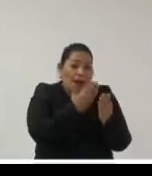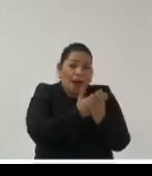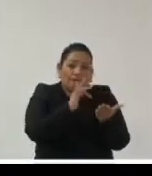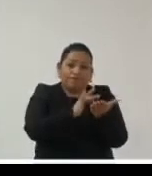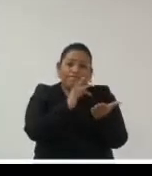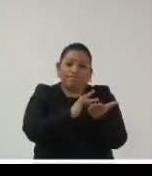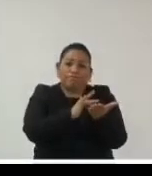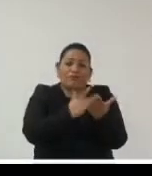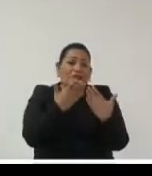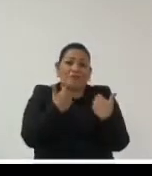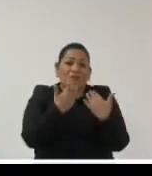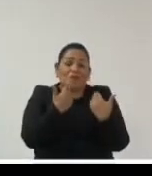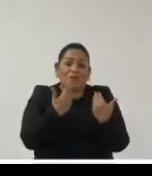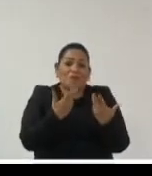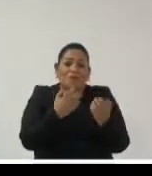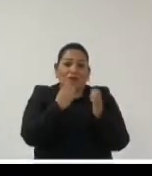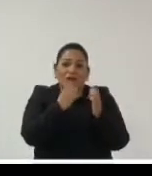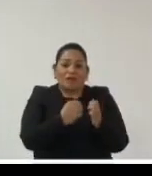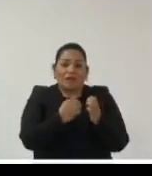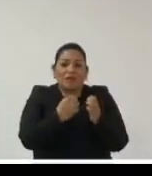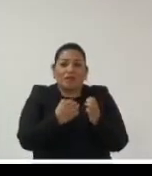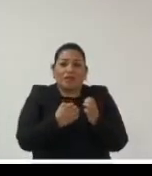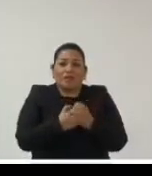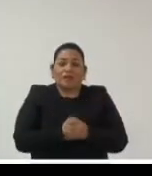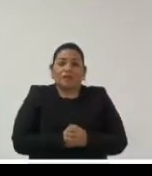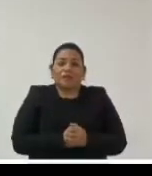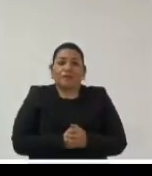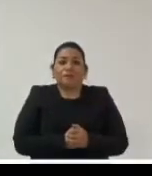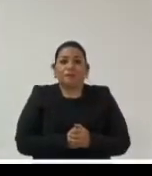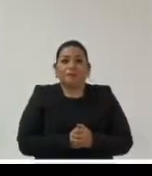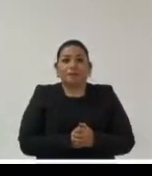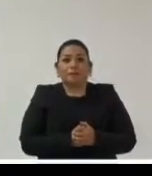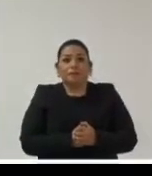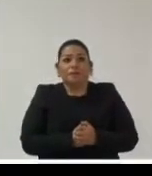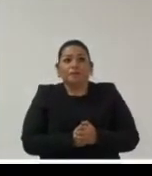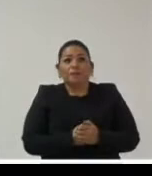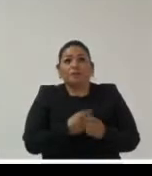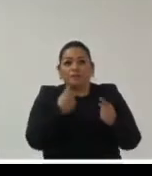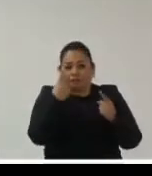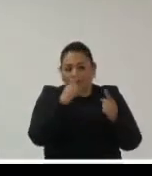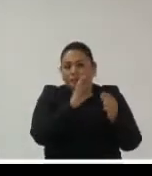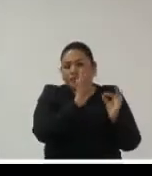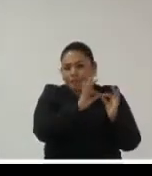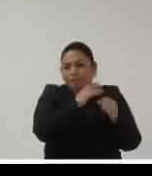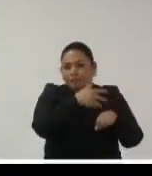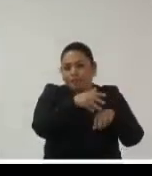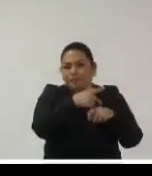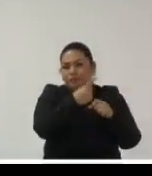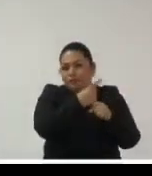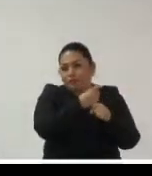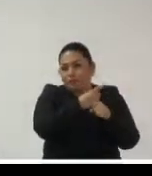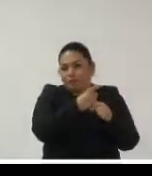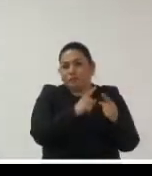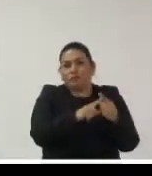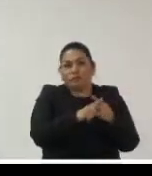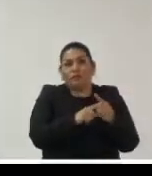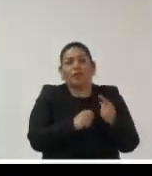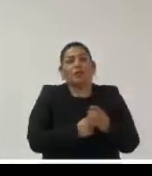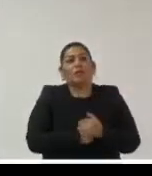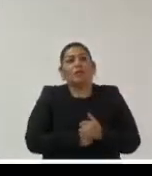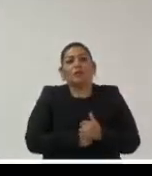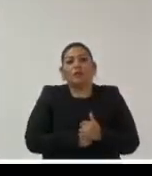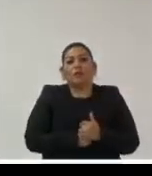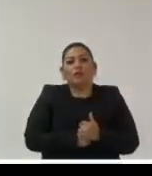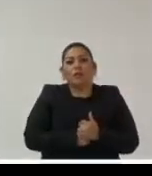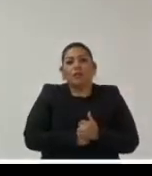que debería reunir requisitos como los que Daniel los estaba mencionando ese es un punto en el que yo creo que vale la pena que comencemos a pensar los archivistas muy